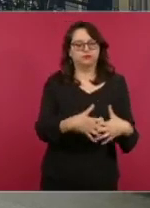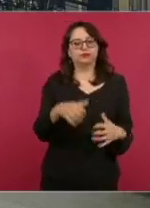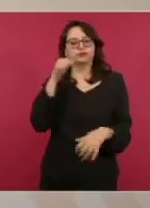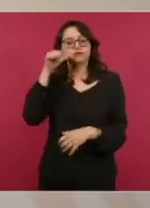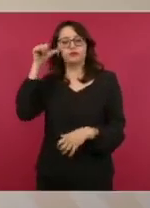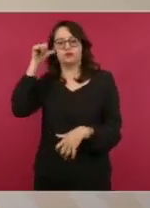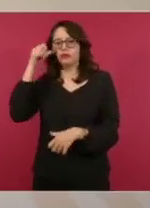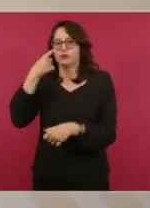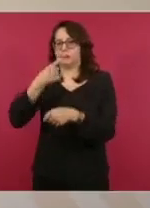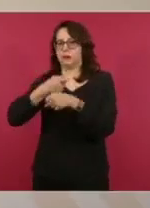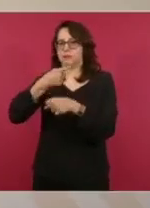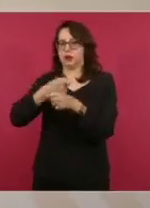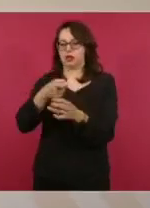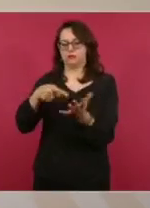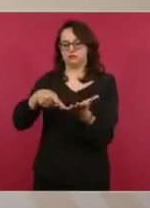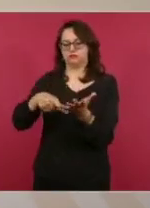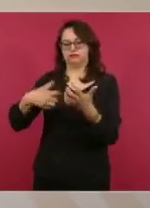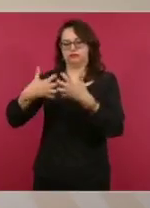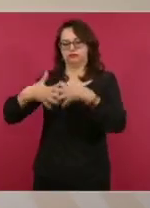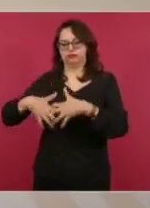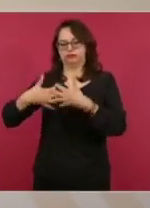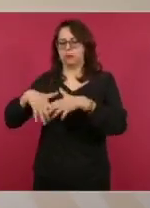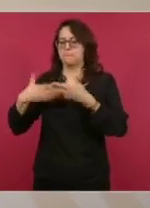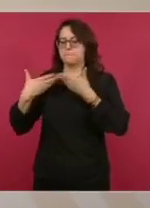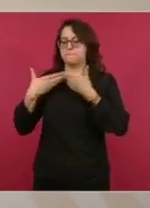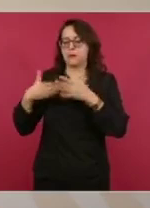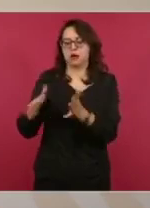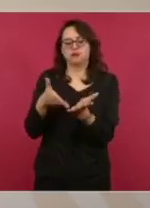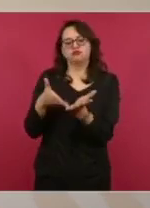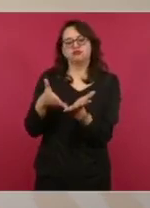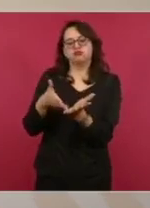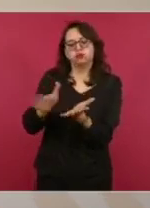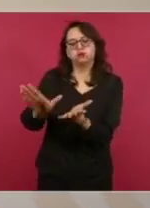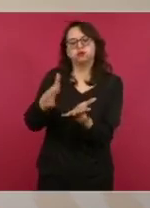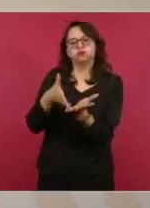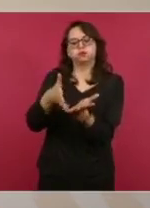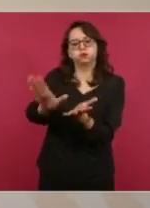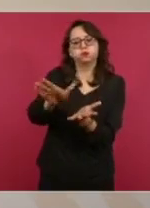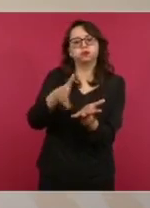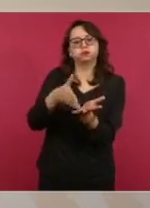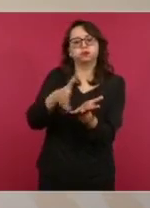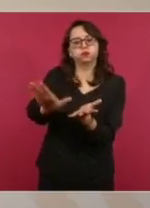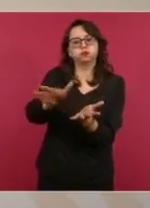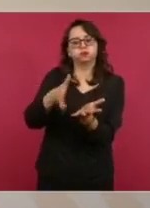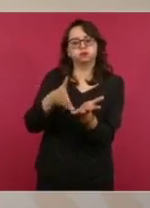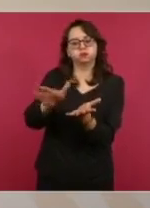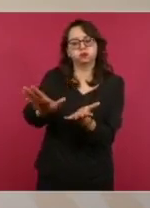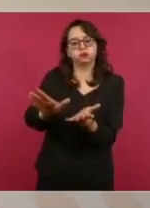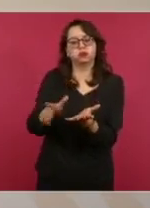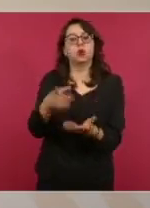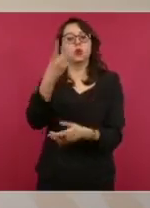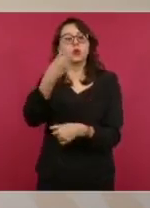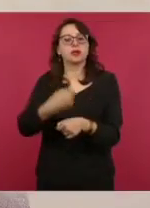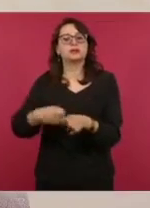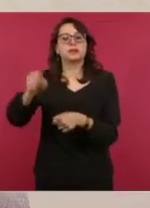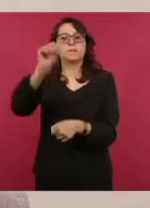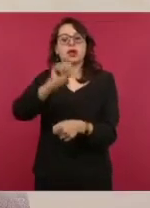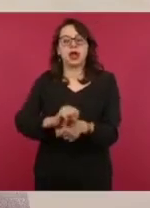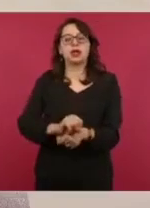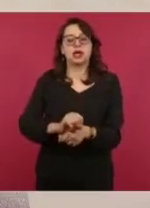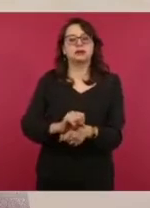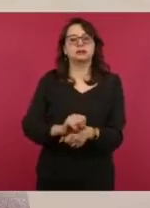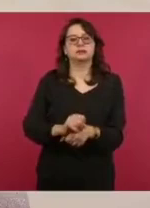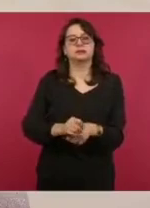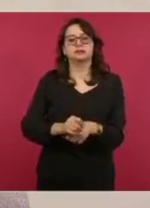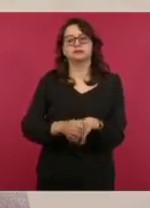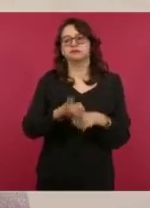El agua va a llegar en una semana que se va a llenar la tubería completamente, pero